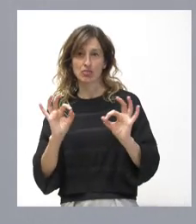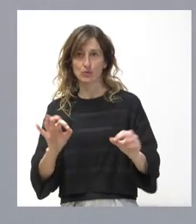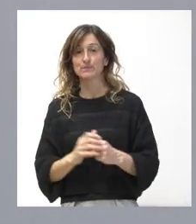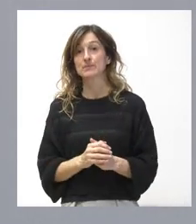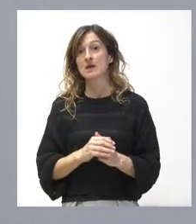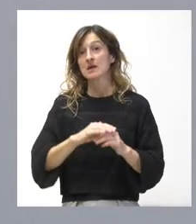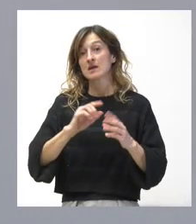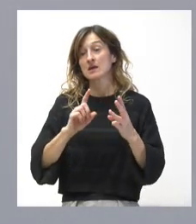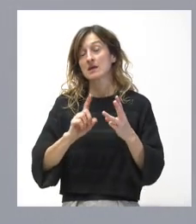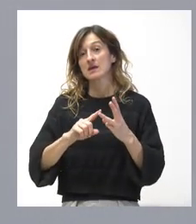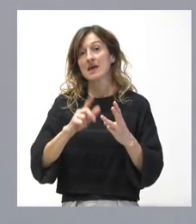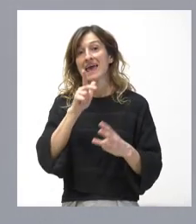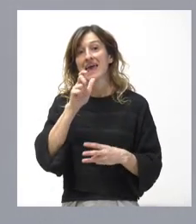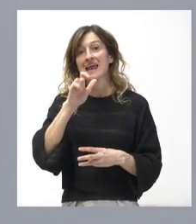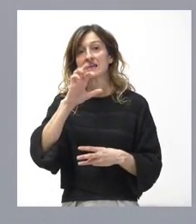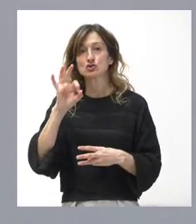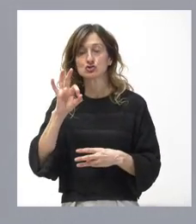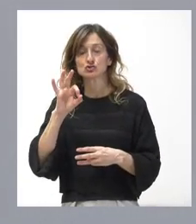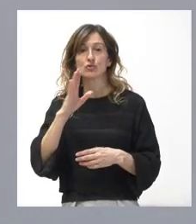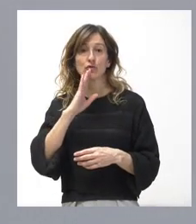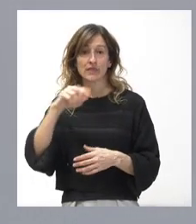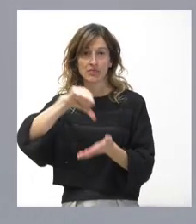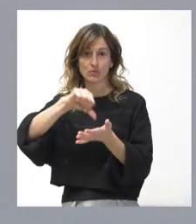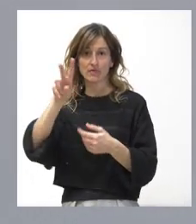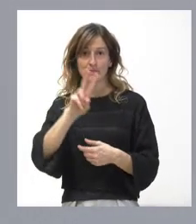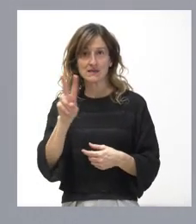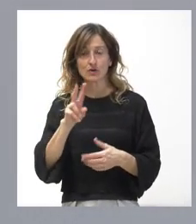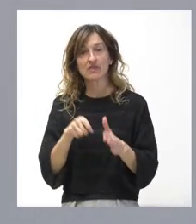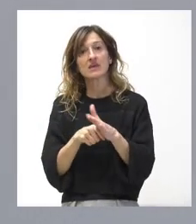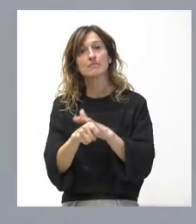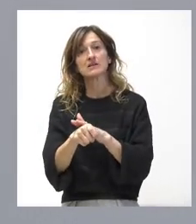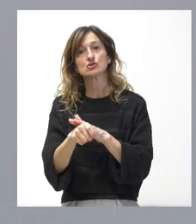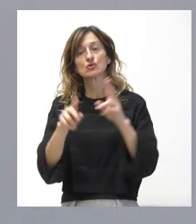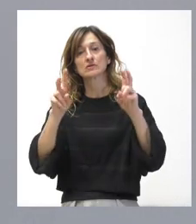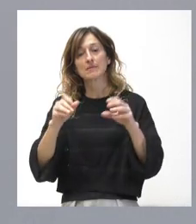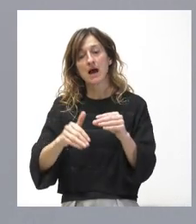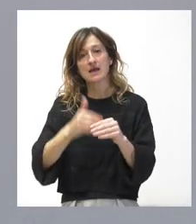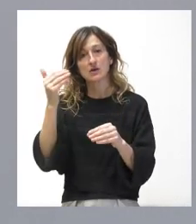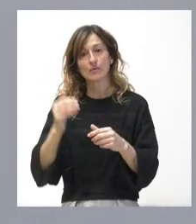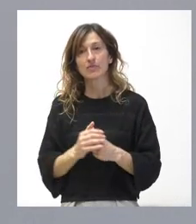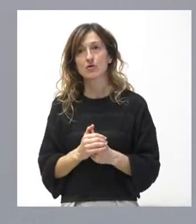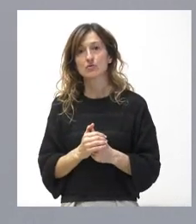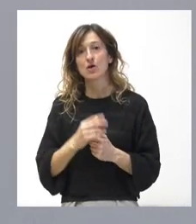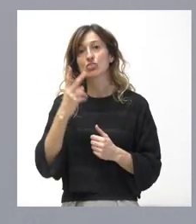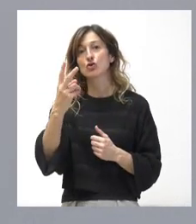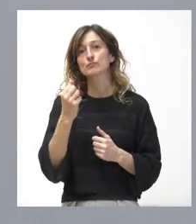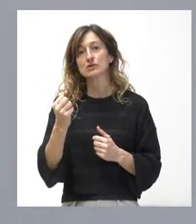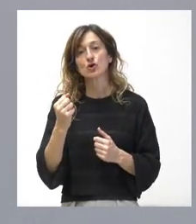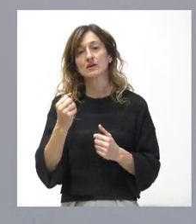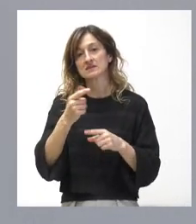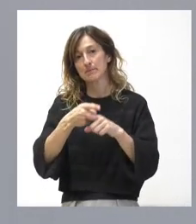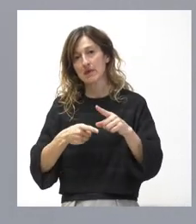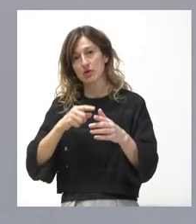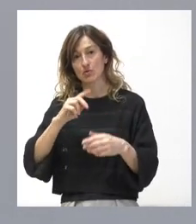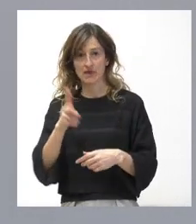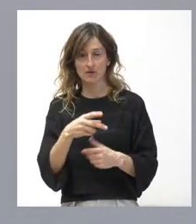por último, la empresa Helios, ubicada en Valladolid. Una inversión en materia de innovación de 2.5 millones de euros.